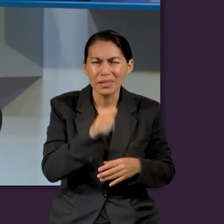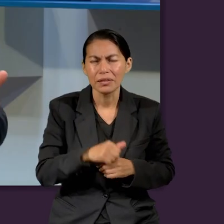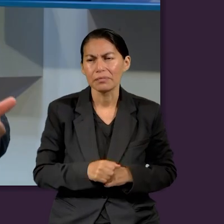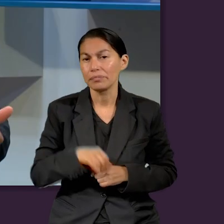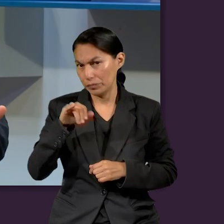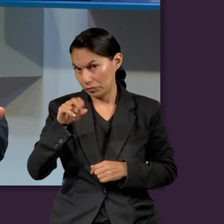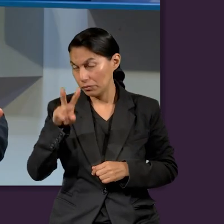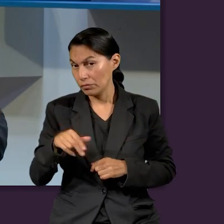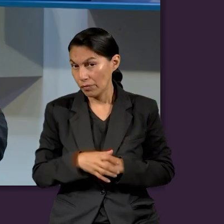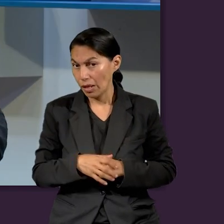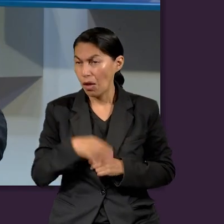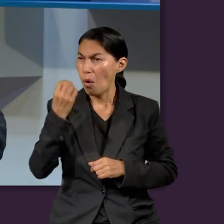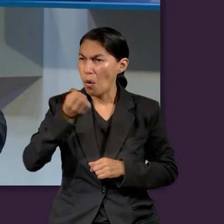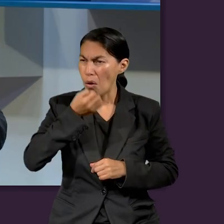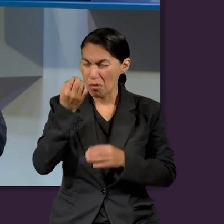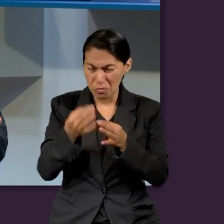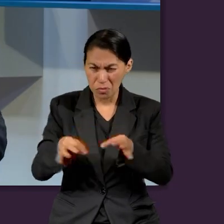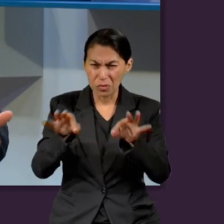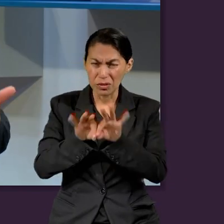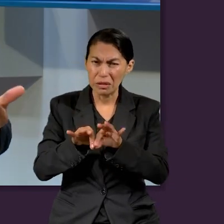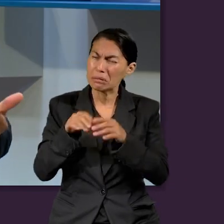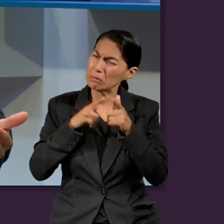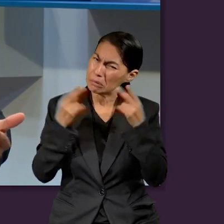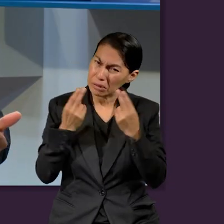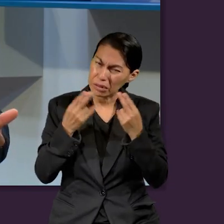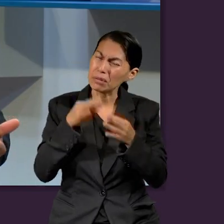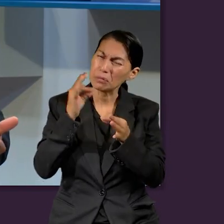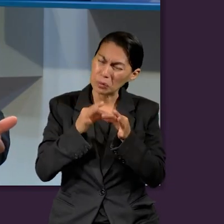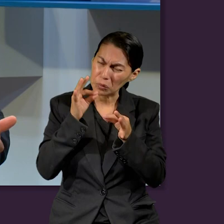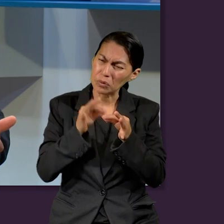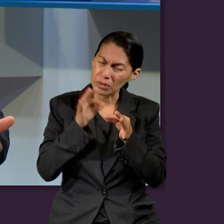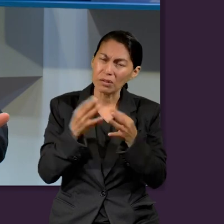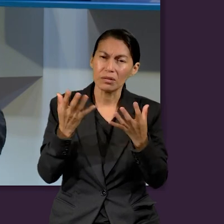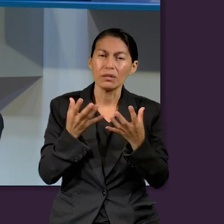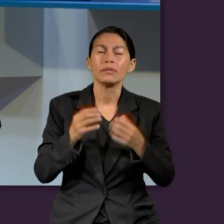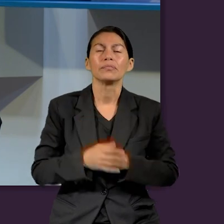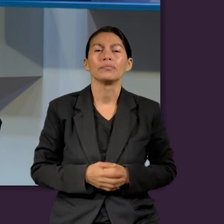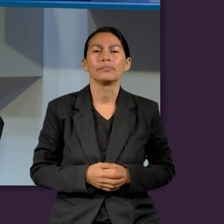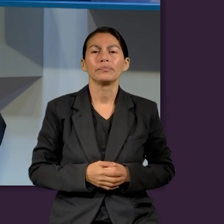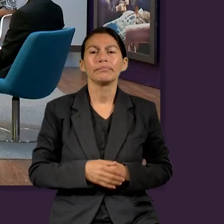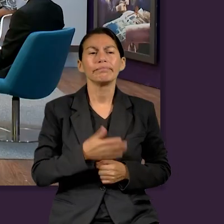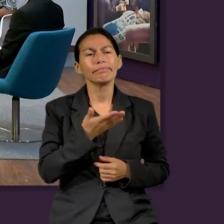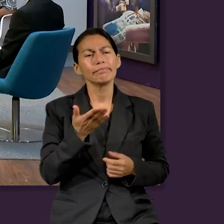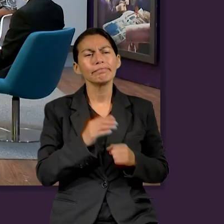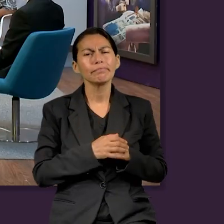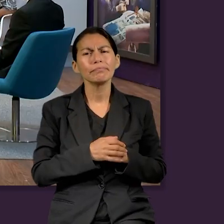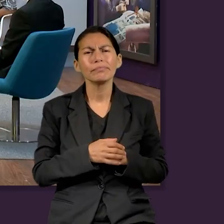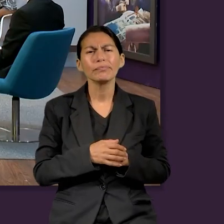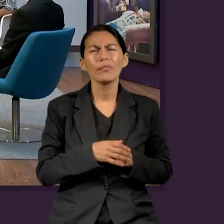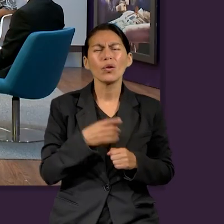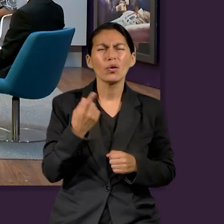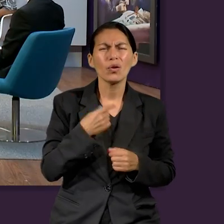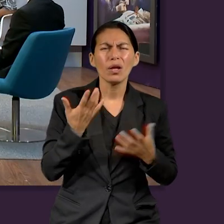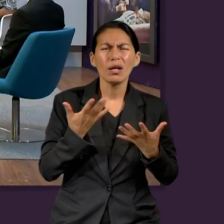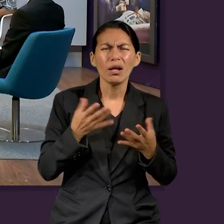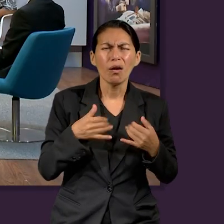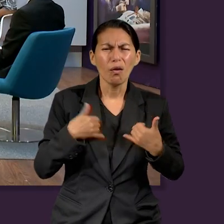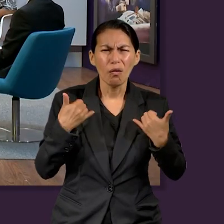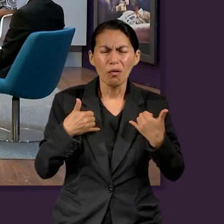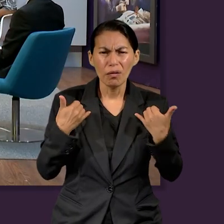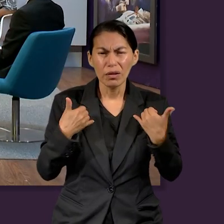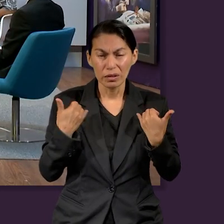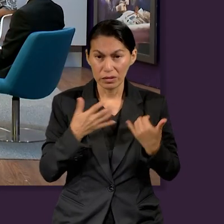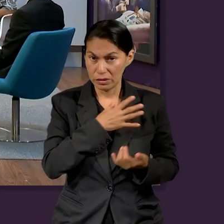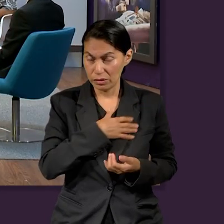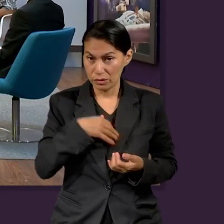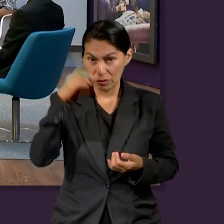de Dios y lo que tiene que ver con la oración. La oración no puede faltar. Arleth, ¿qué más podríamos añadir? ¿Qué otro paso podríamos dar para que